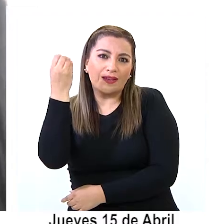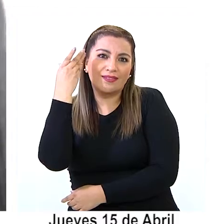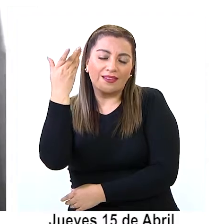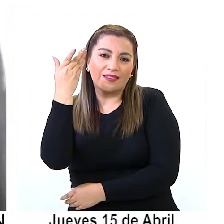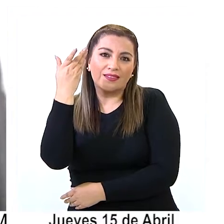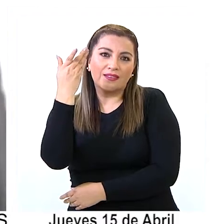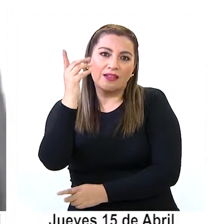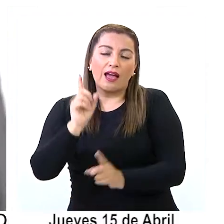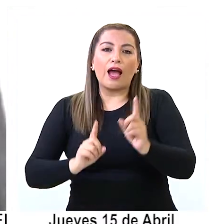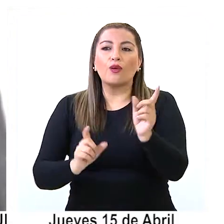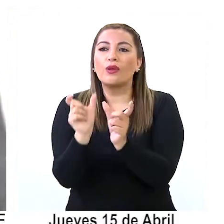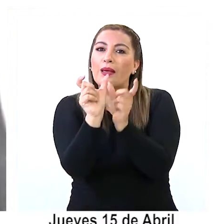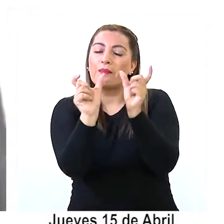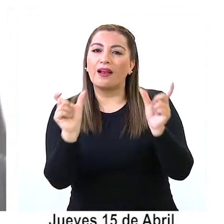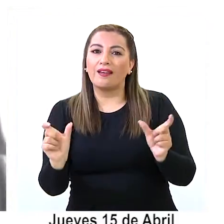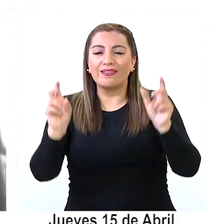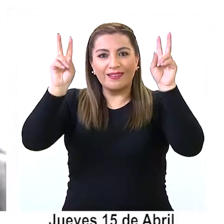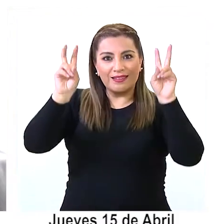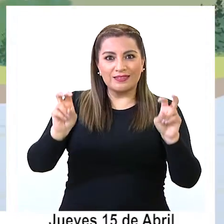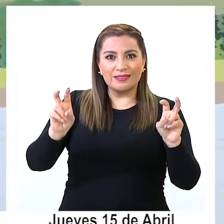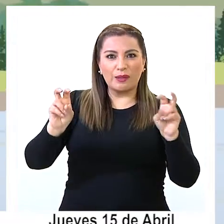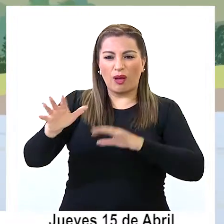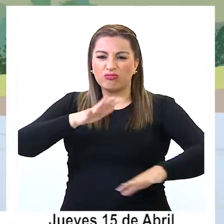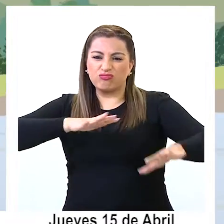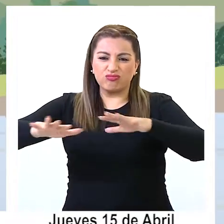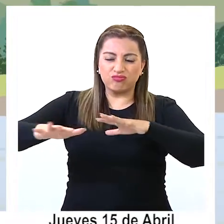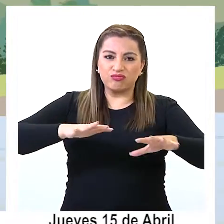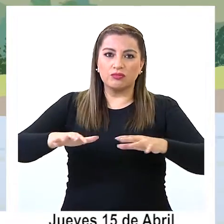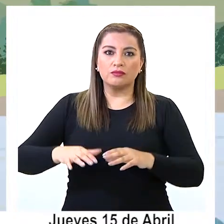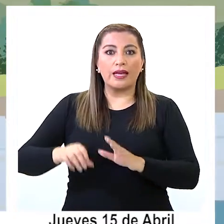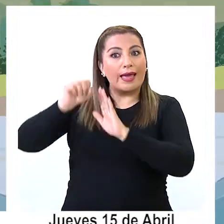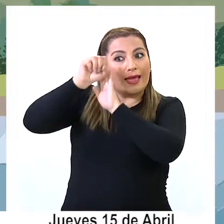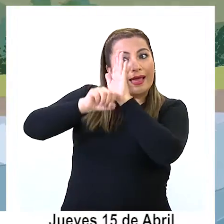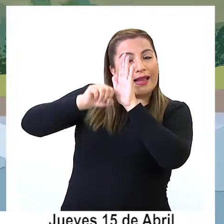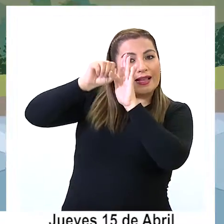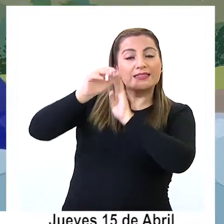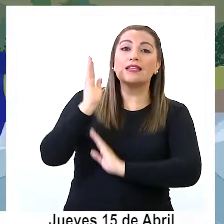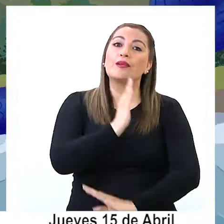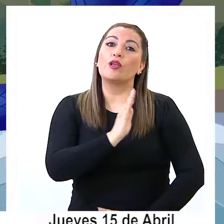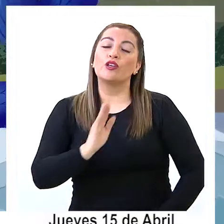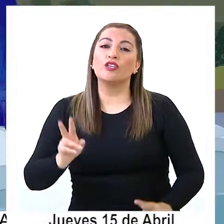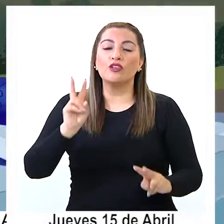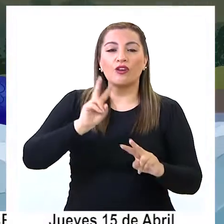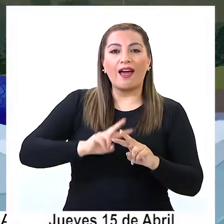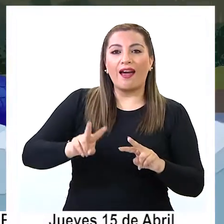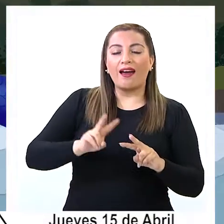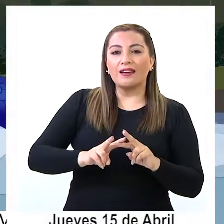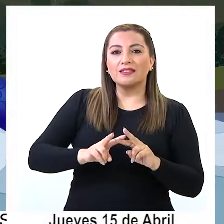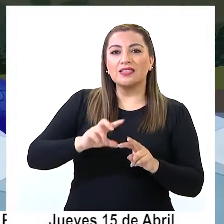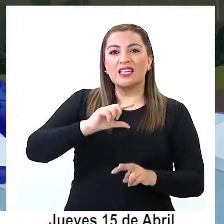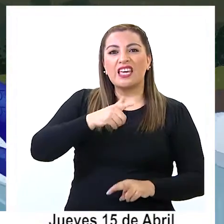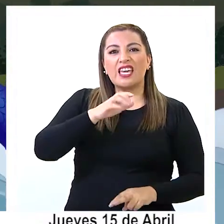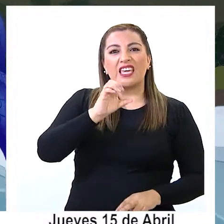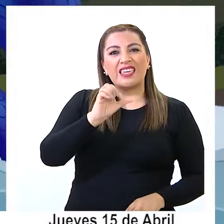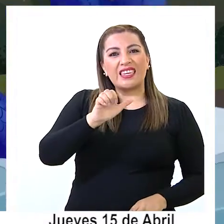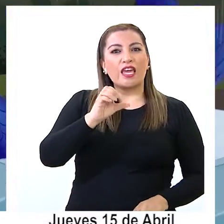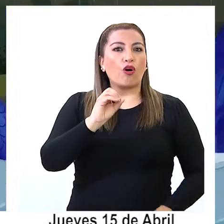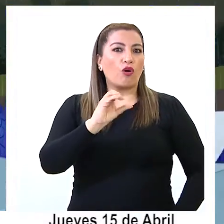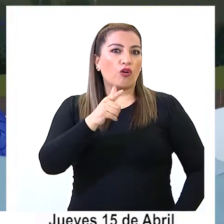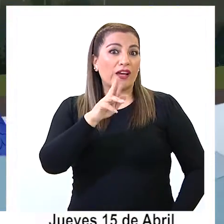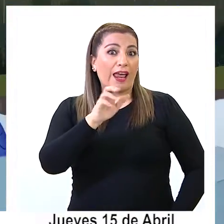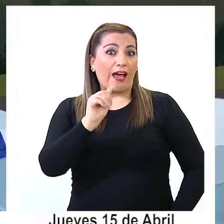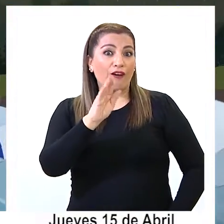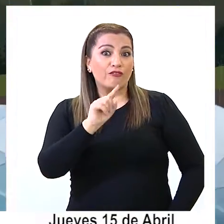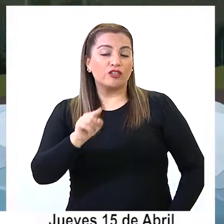que es algunos conceptos de la gestión de desastres. La serie infantil fue desarrollada por los geógrafos e investigadores